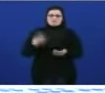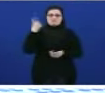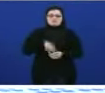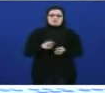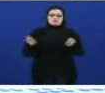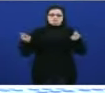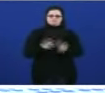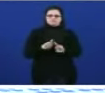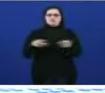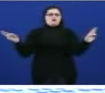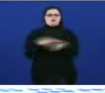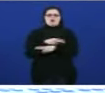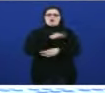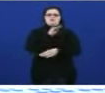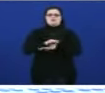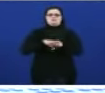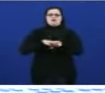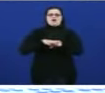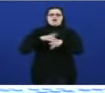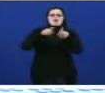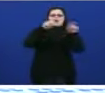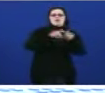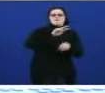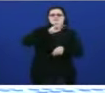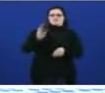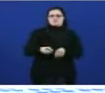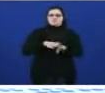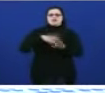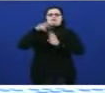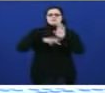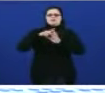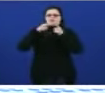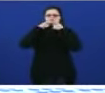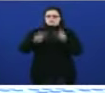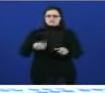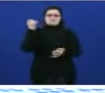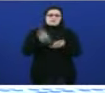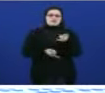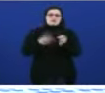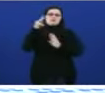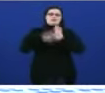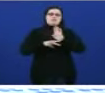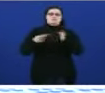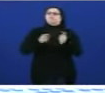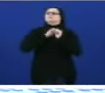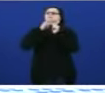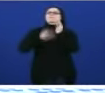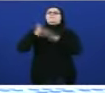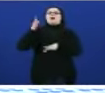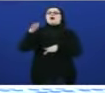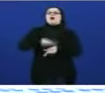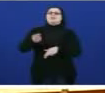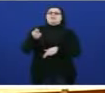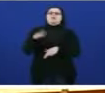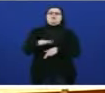normalización lingüística e como nos bellos tempos os cartos da normalización acaban en medios de comunicación ou en asociacións de